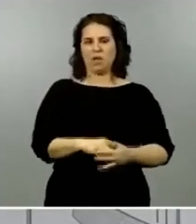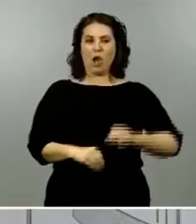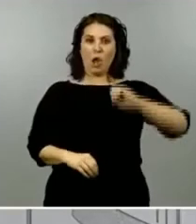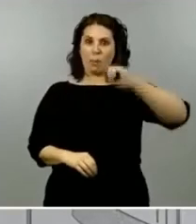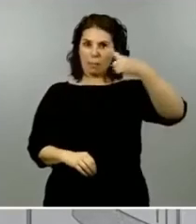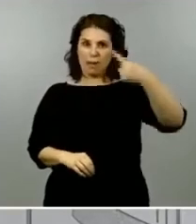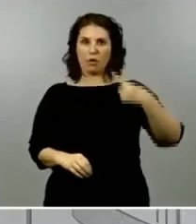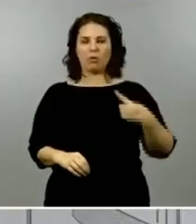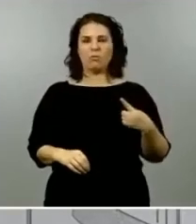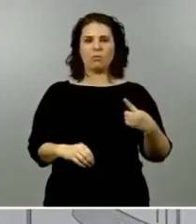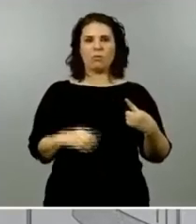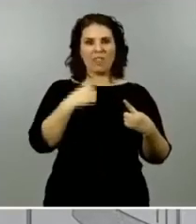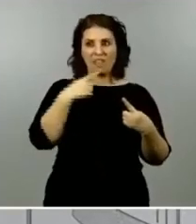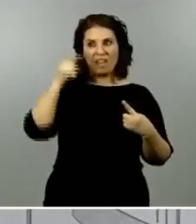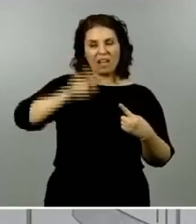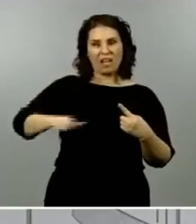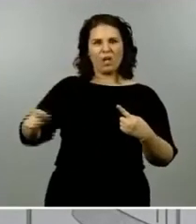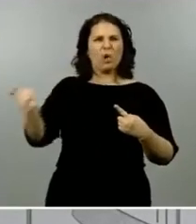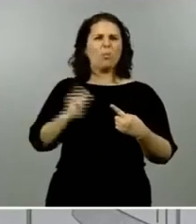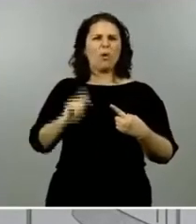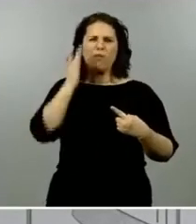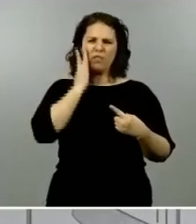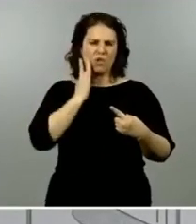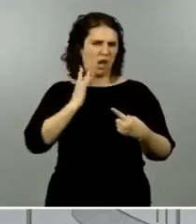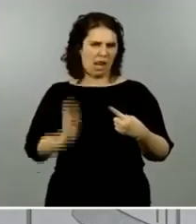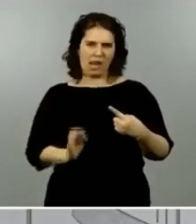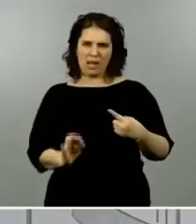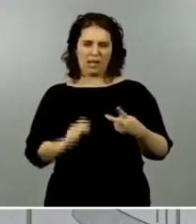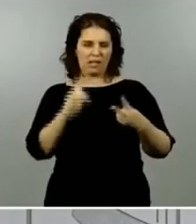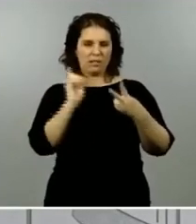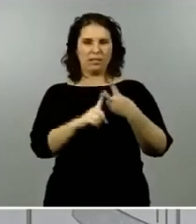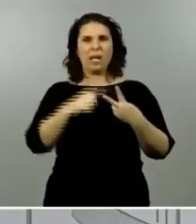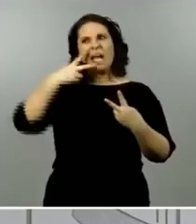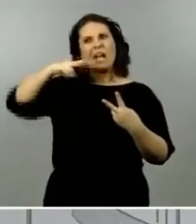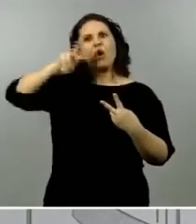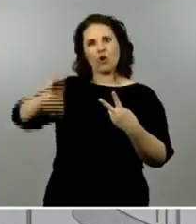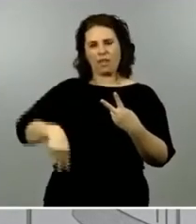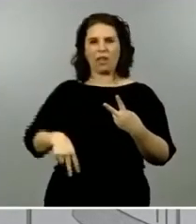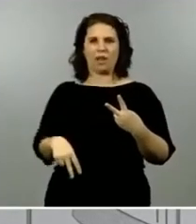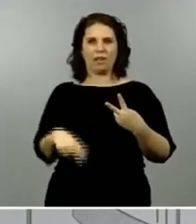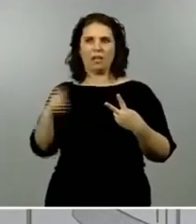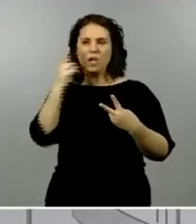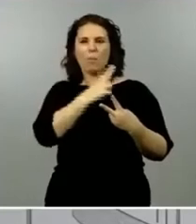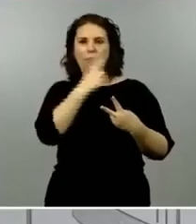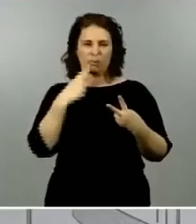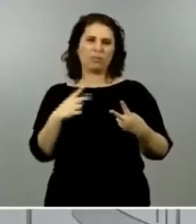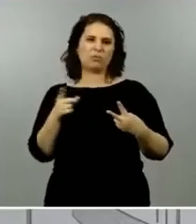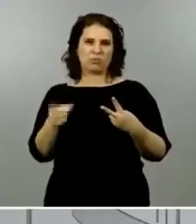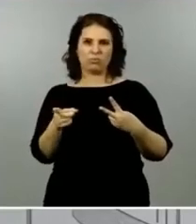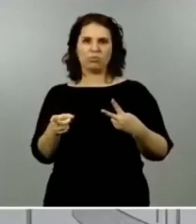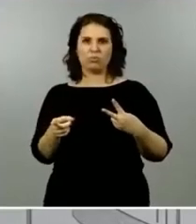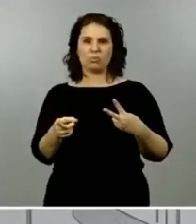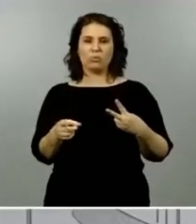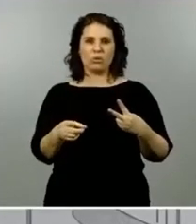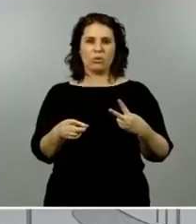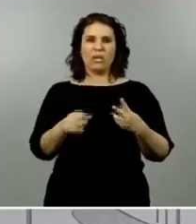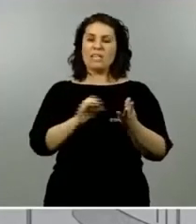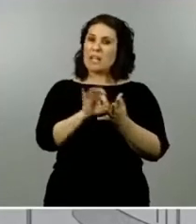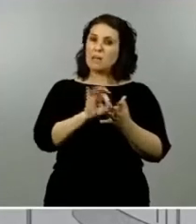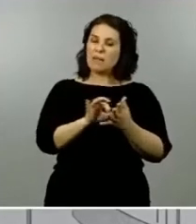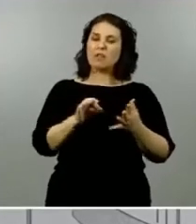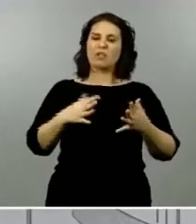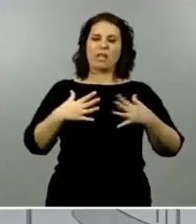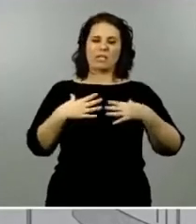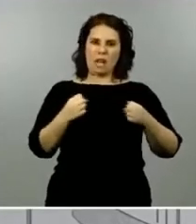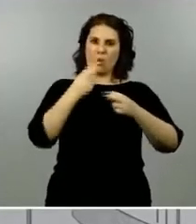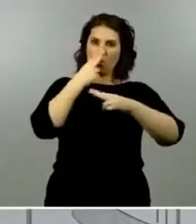profesionalidad y en segundo lugar reconocer ese compromiso profesionalidad compromiso tanto de los servicios de salud pública de las